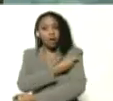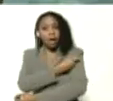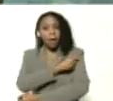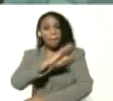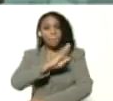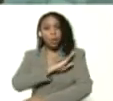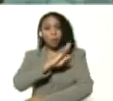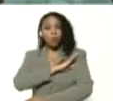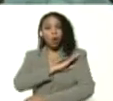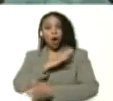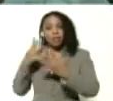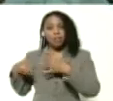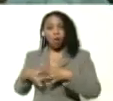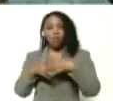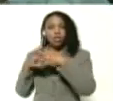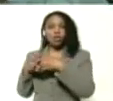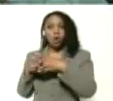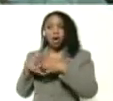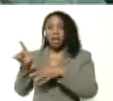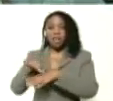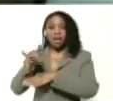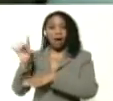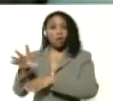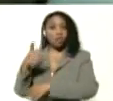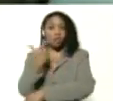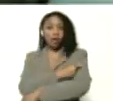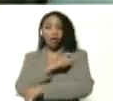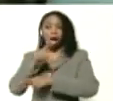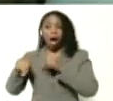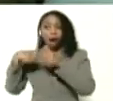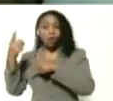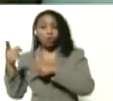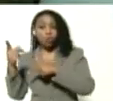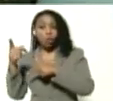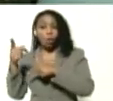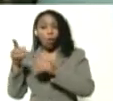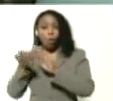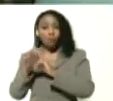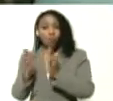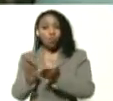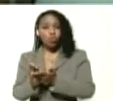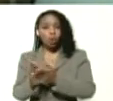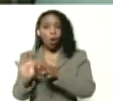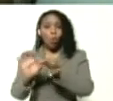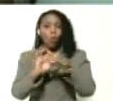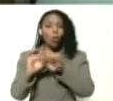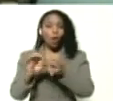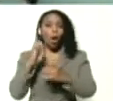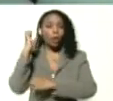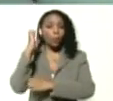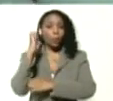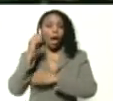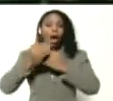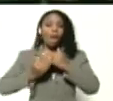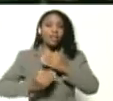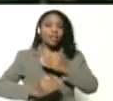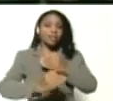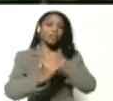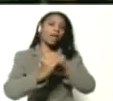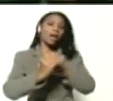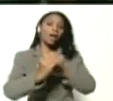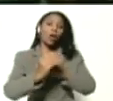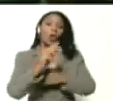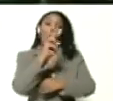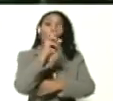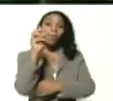quedado para ello, y dejaron sin vacunas al resto del mundo. La Unión Europea ha podido avanzar a apenas un